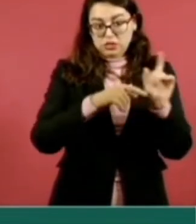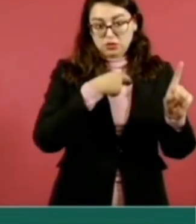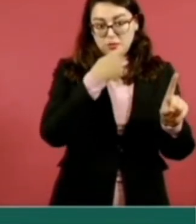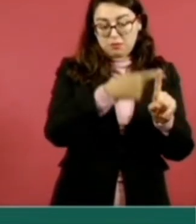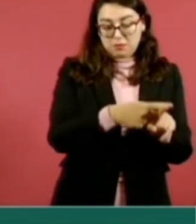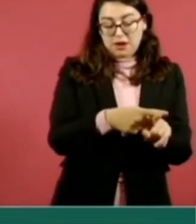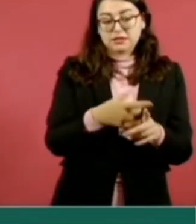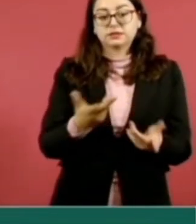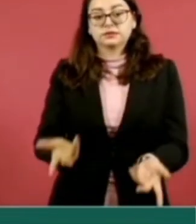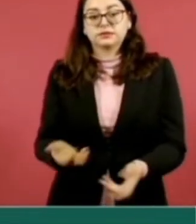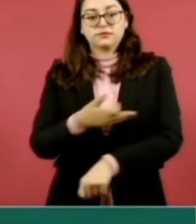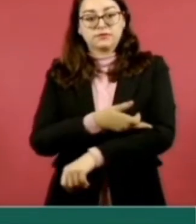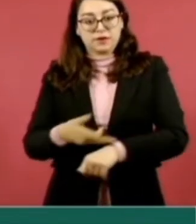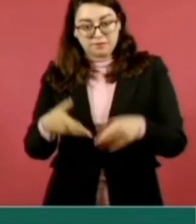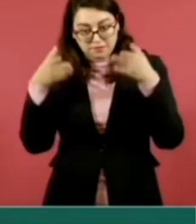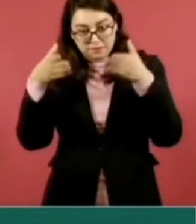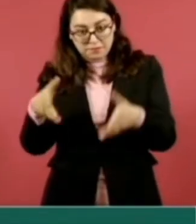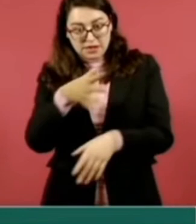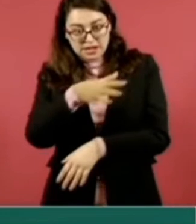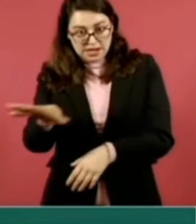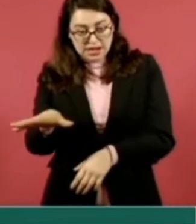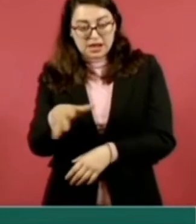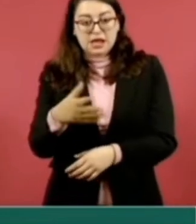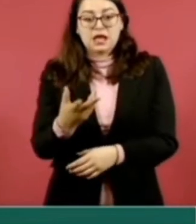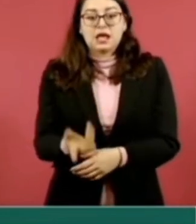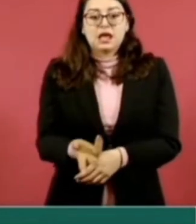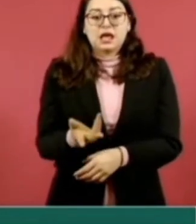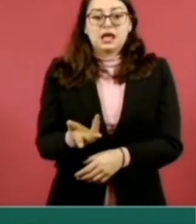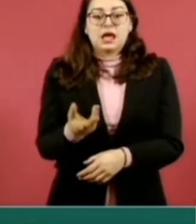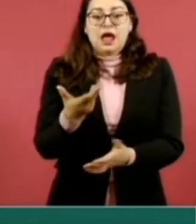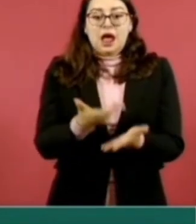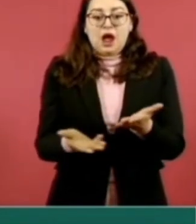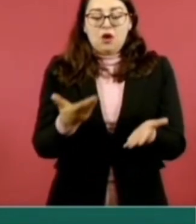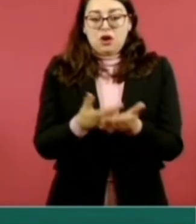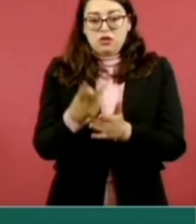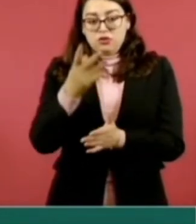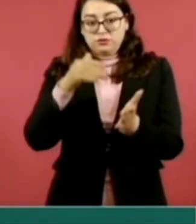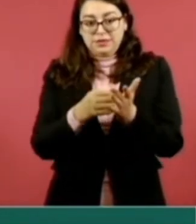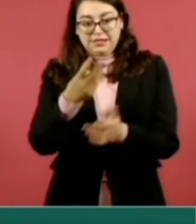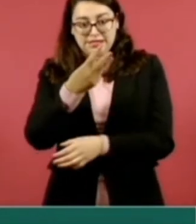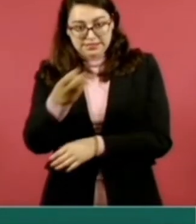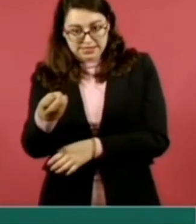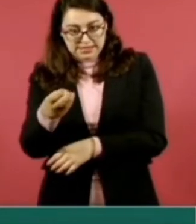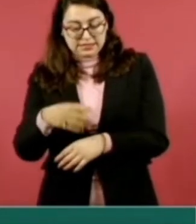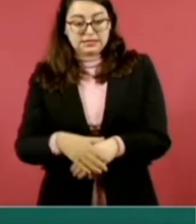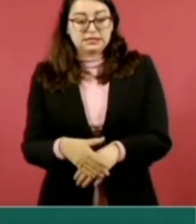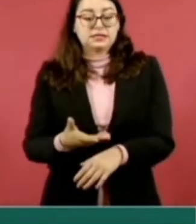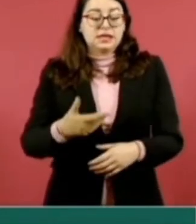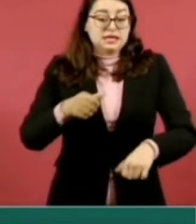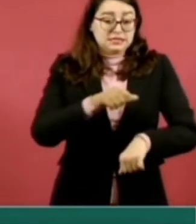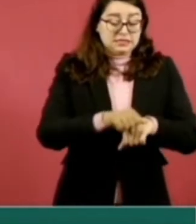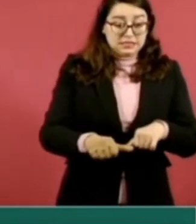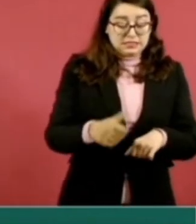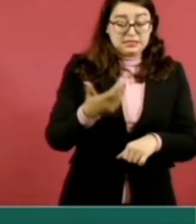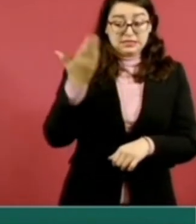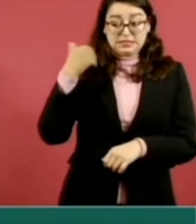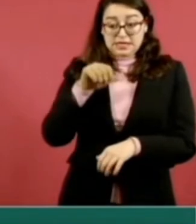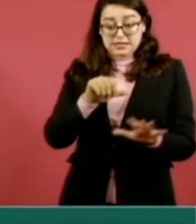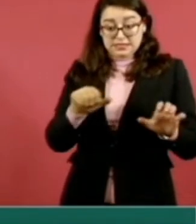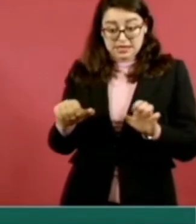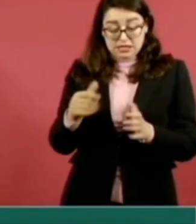familiar pasaron de 1 mil 798 a 2 mil 391 y las cirugías de 607 a